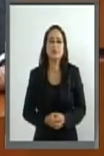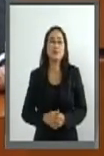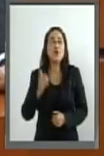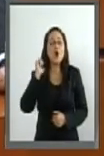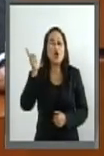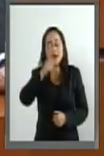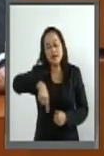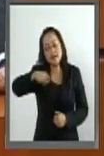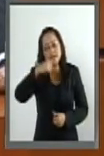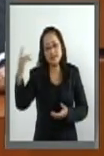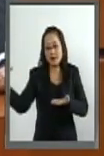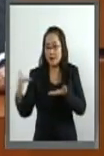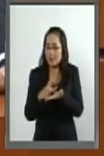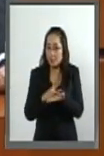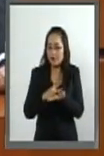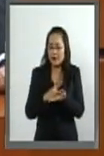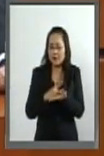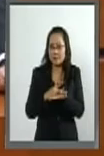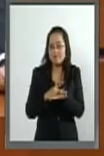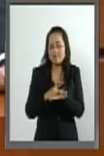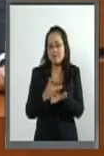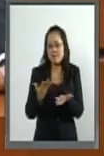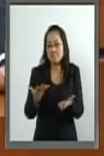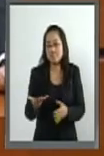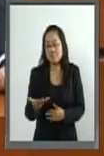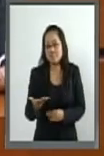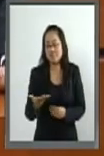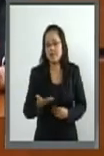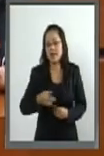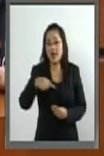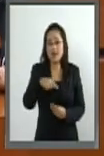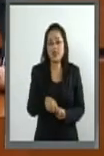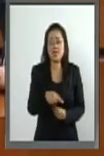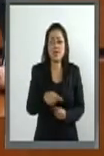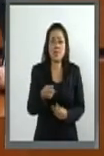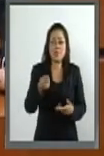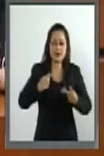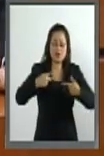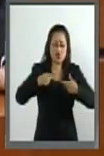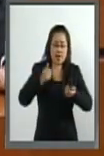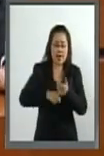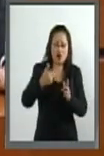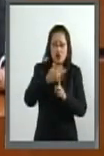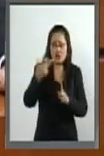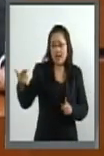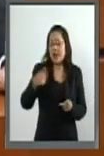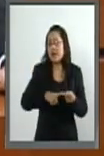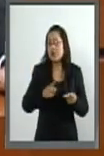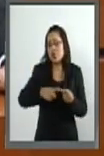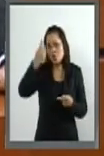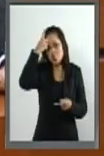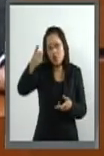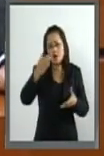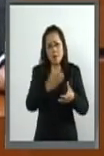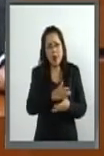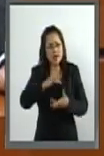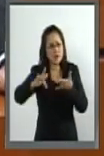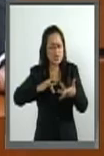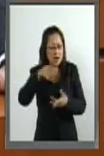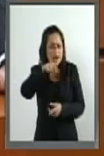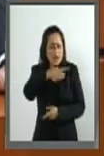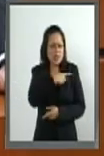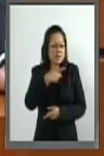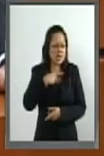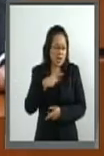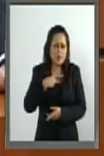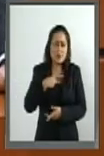apoyen, repito, aquí los hoteleros, los dueños de bares, de cantinas, de antro, tendrán que hacer